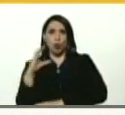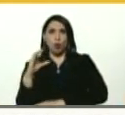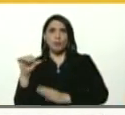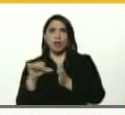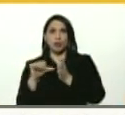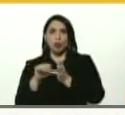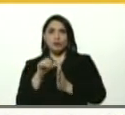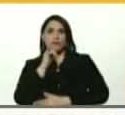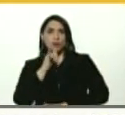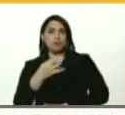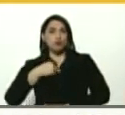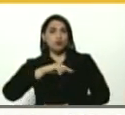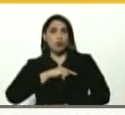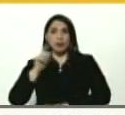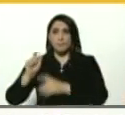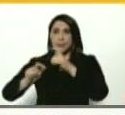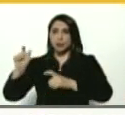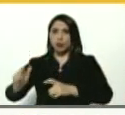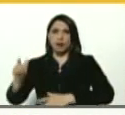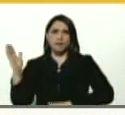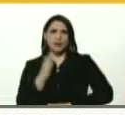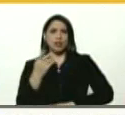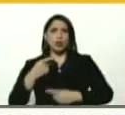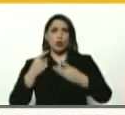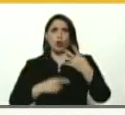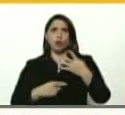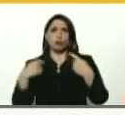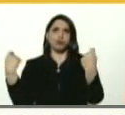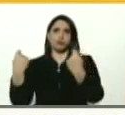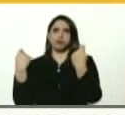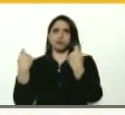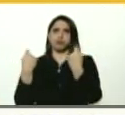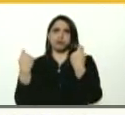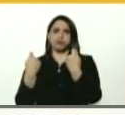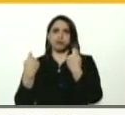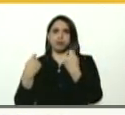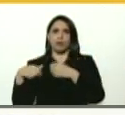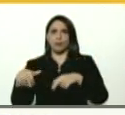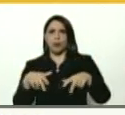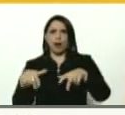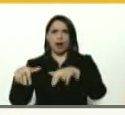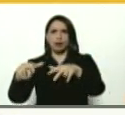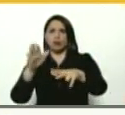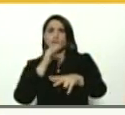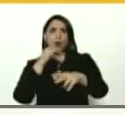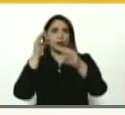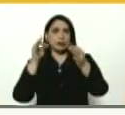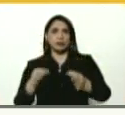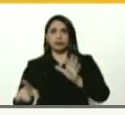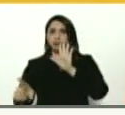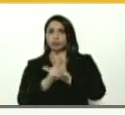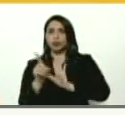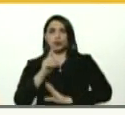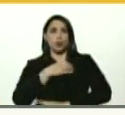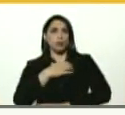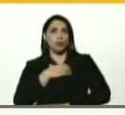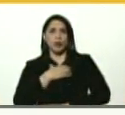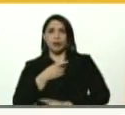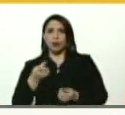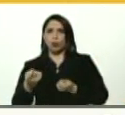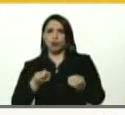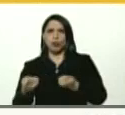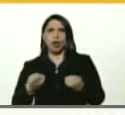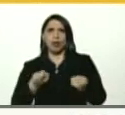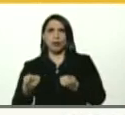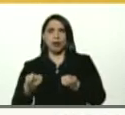enfermaron a nuestros con nacionales y promovieron estos pasos irregulares, estos pasos no formales controlados